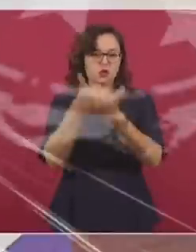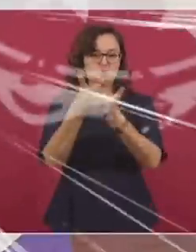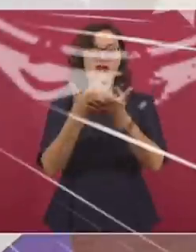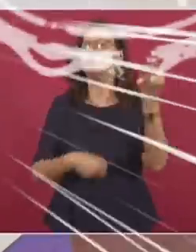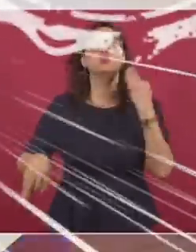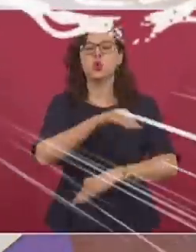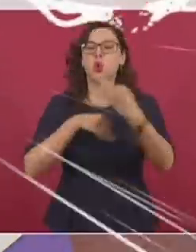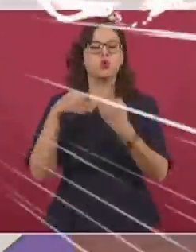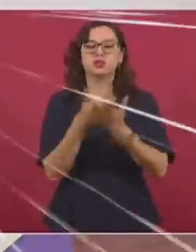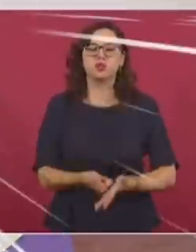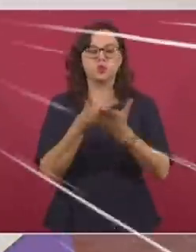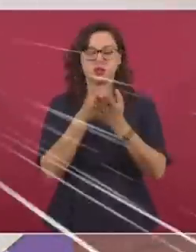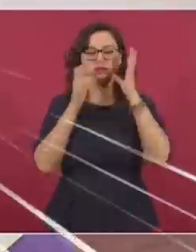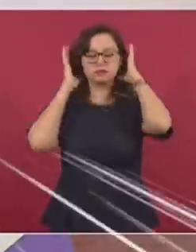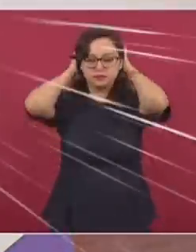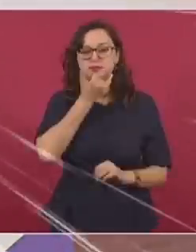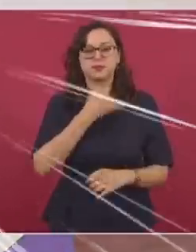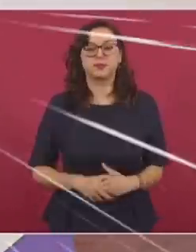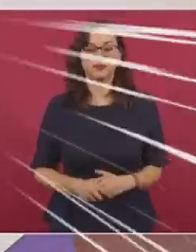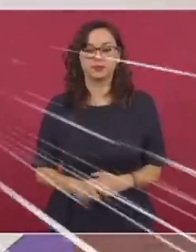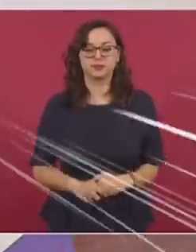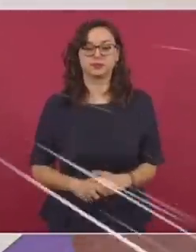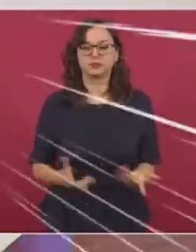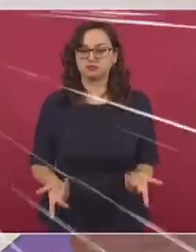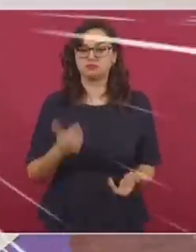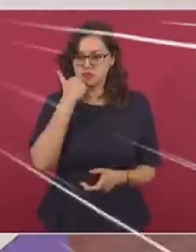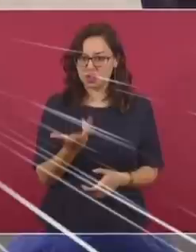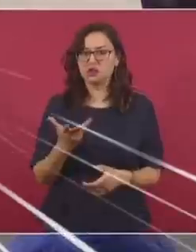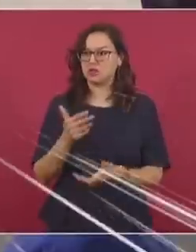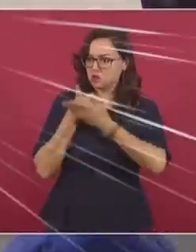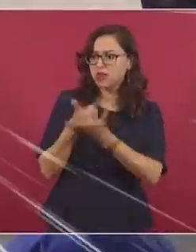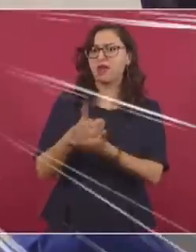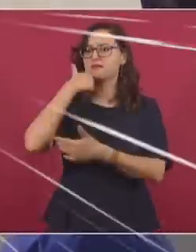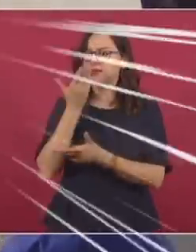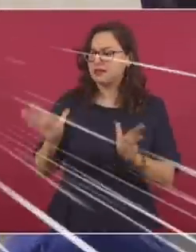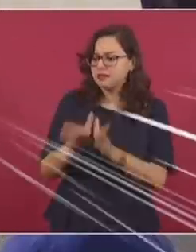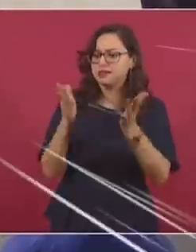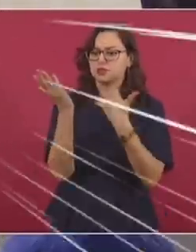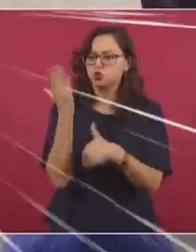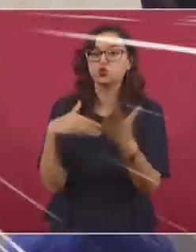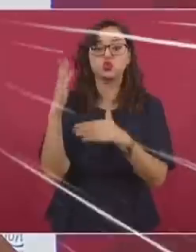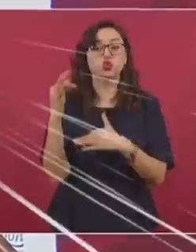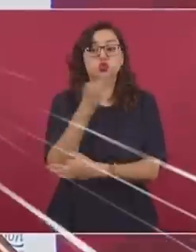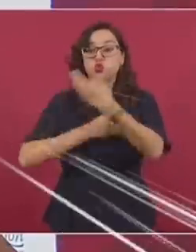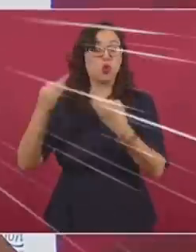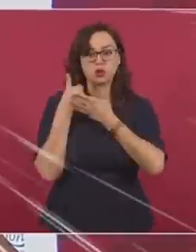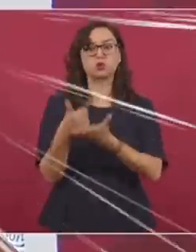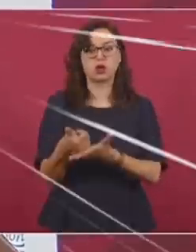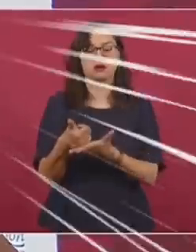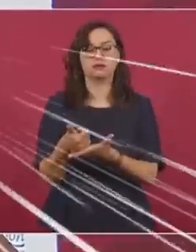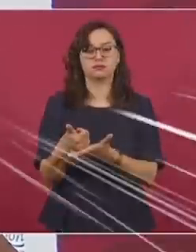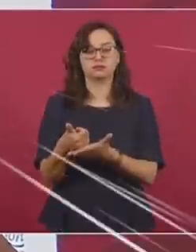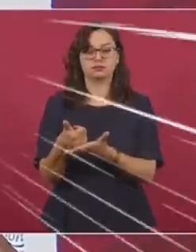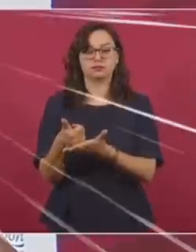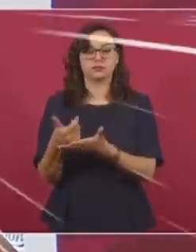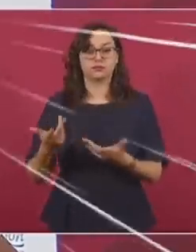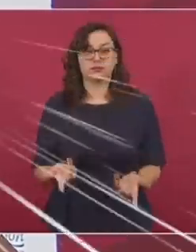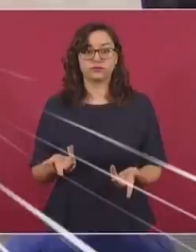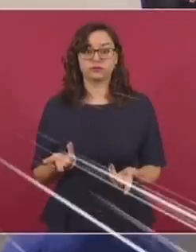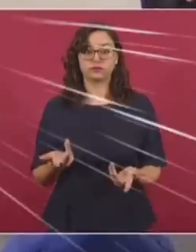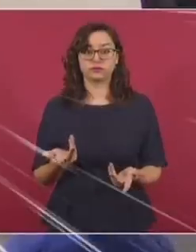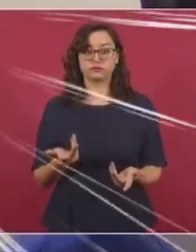Como toda la gente que quiera ayudar de buena fe, que quiera contribuir, este es un movimiento de todo un pueblo, incluso hasta de los